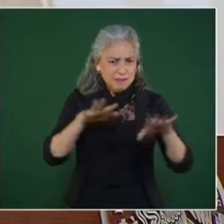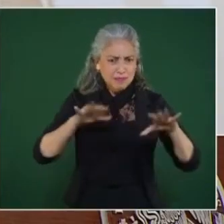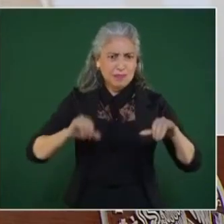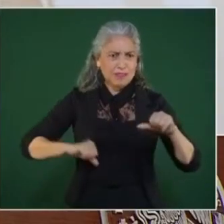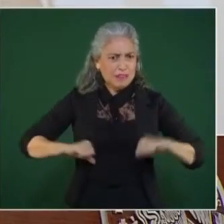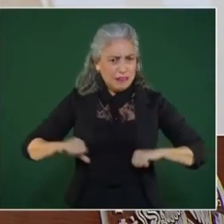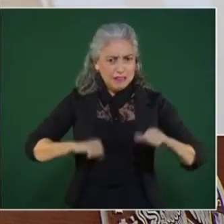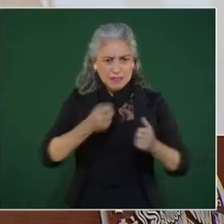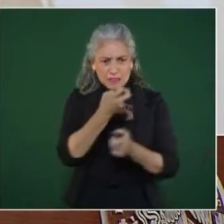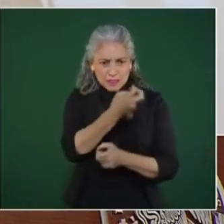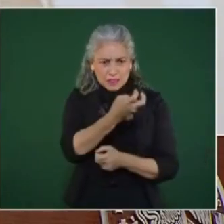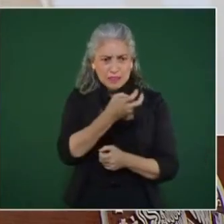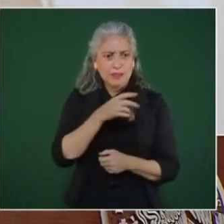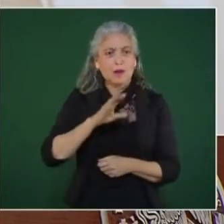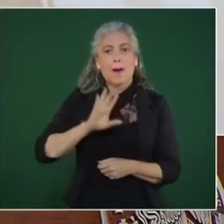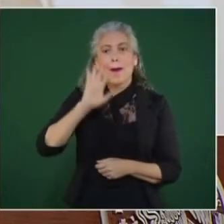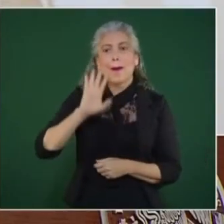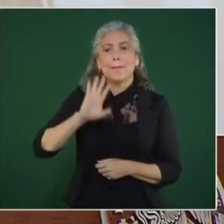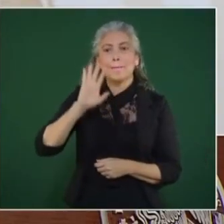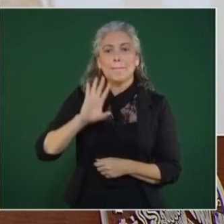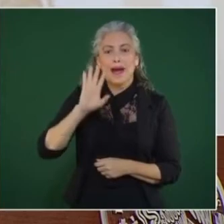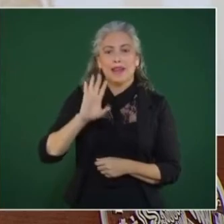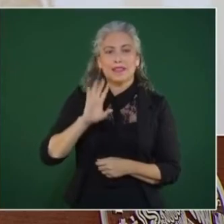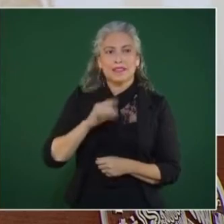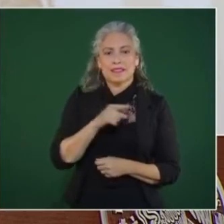mano negra,